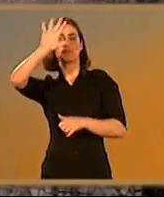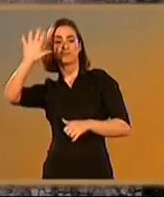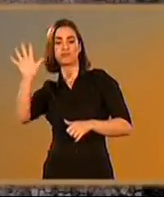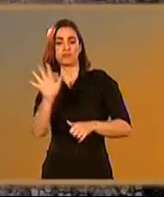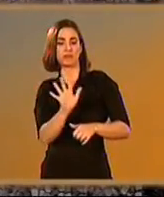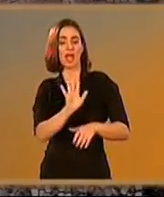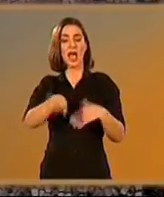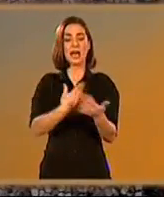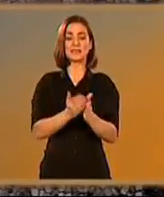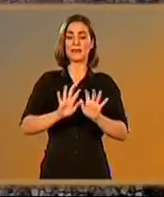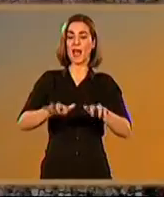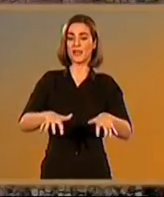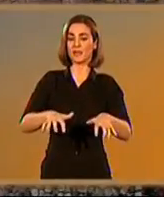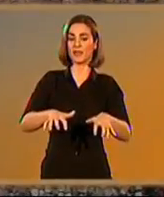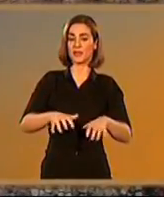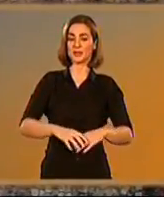Mediterráneo.